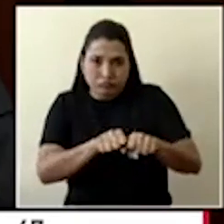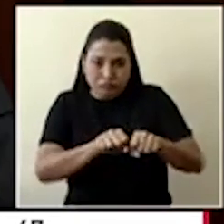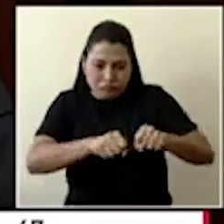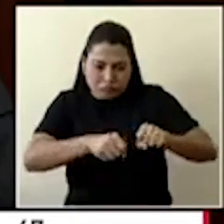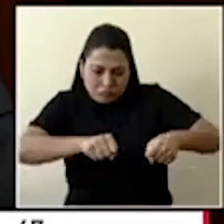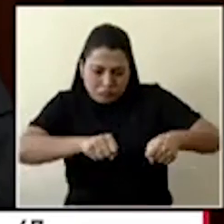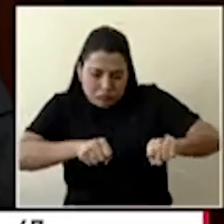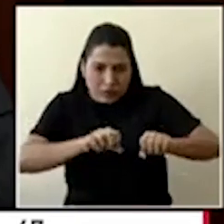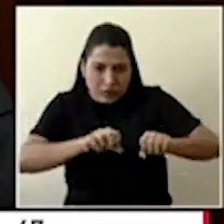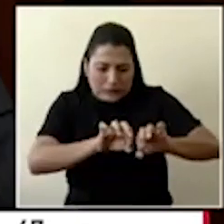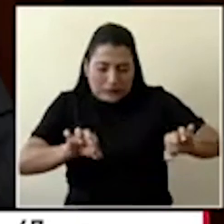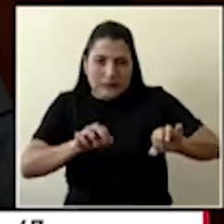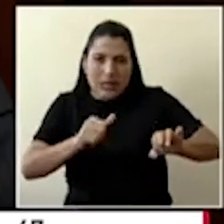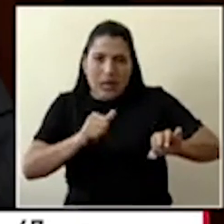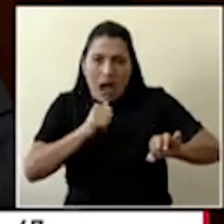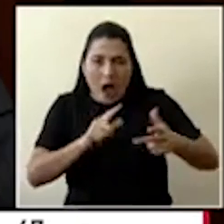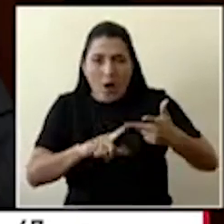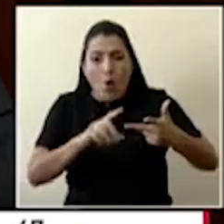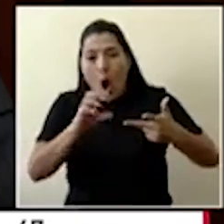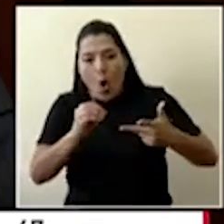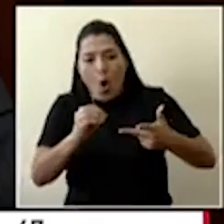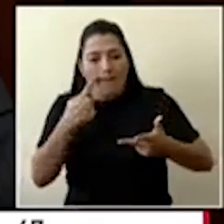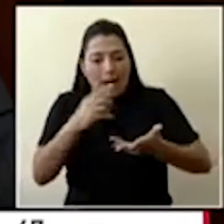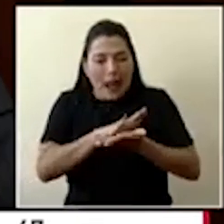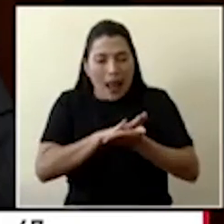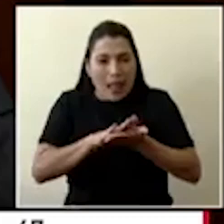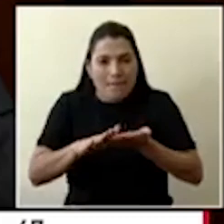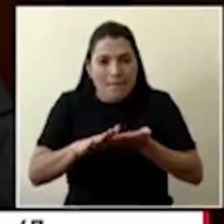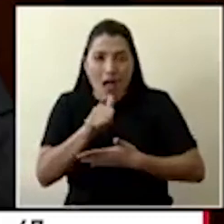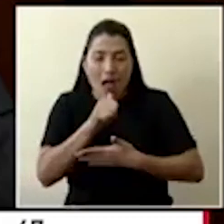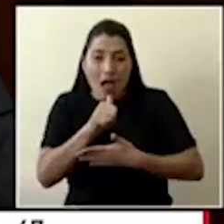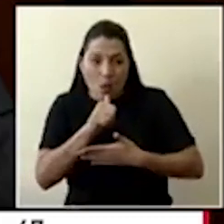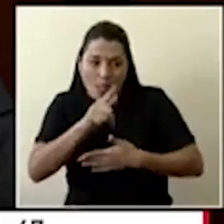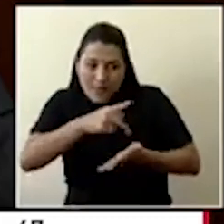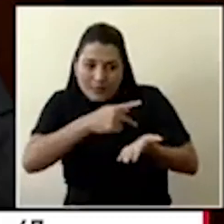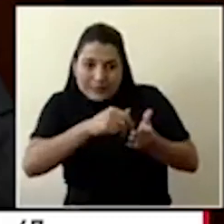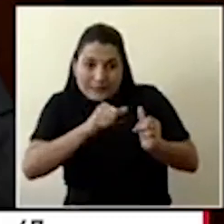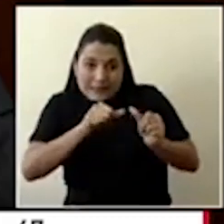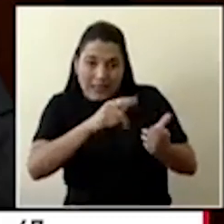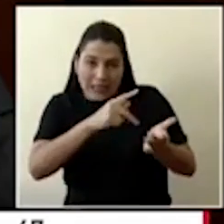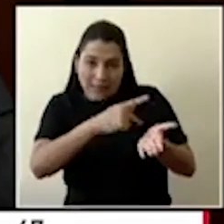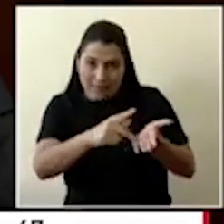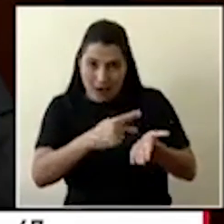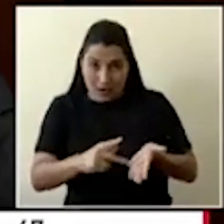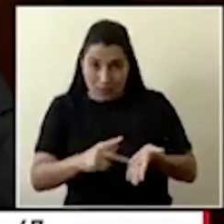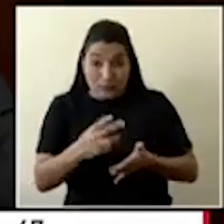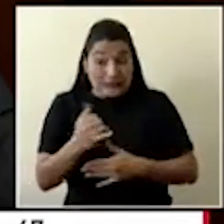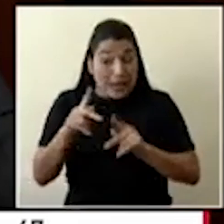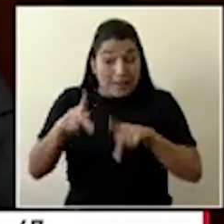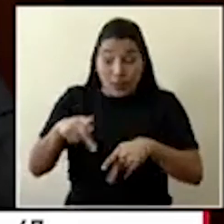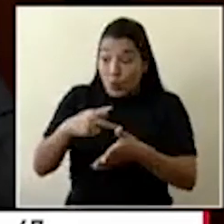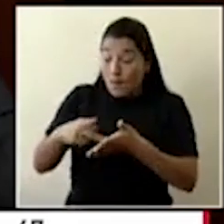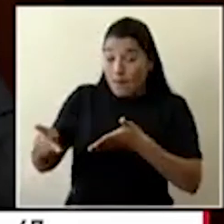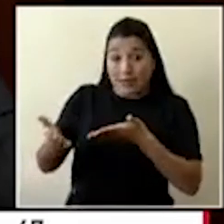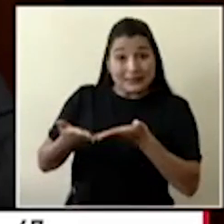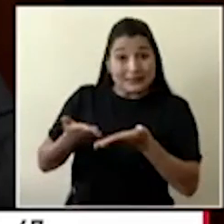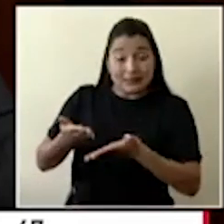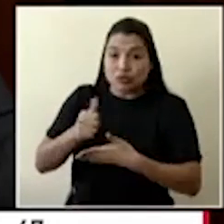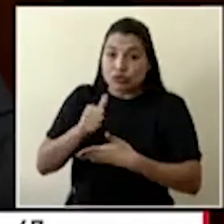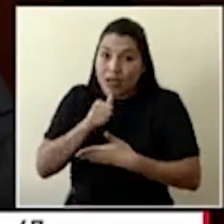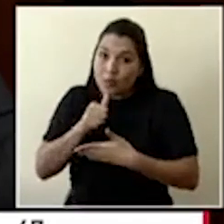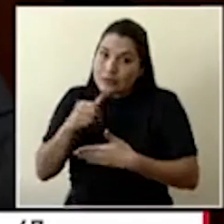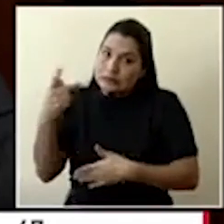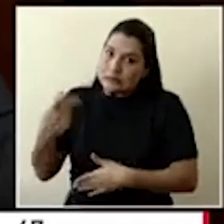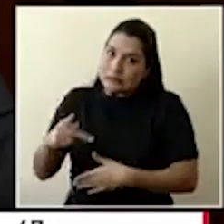protegen y garantizan que el agua sea apta para consumir. Entonces, se pone en riesgo también la salud, así que